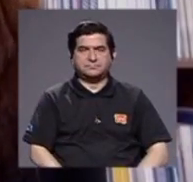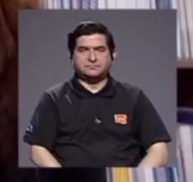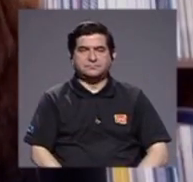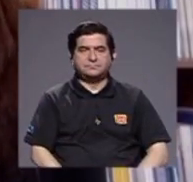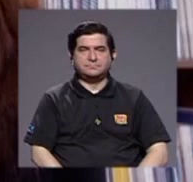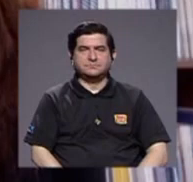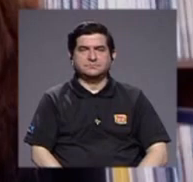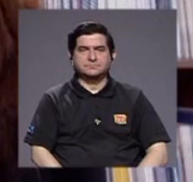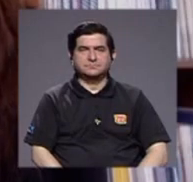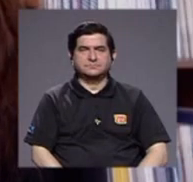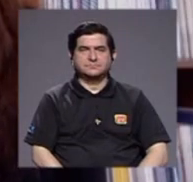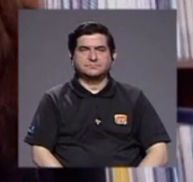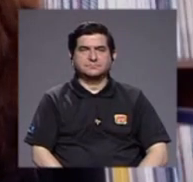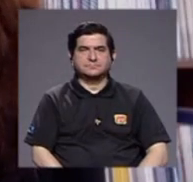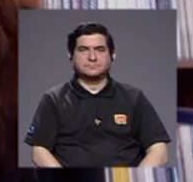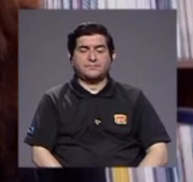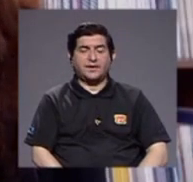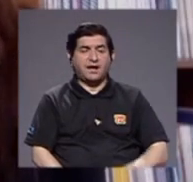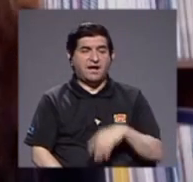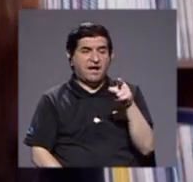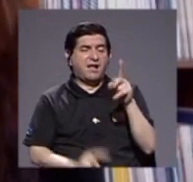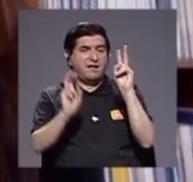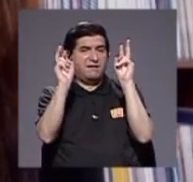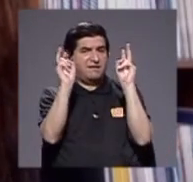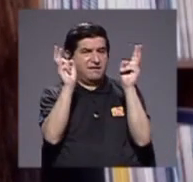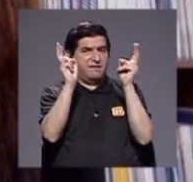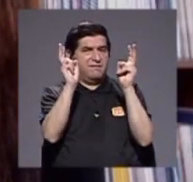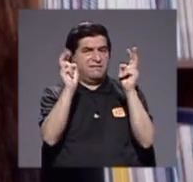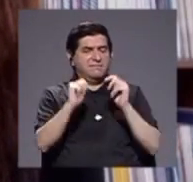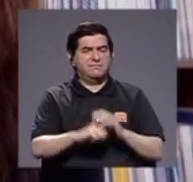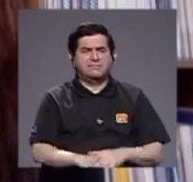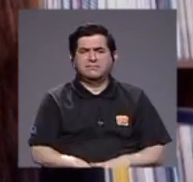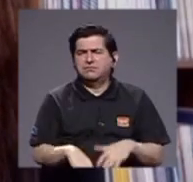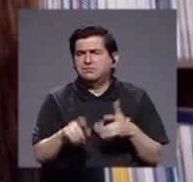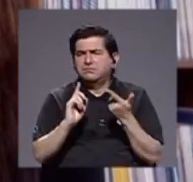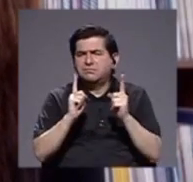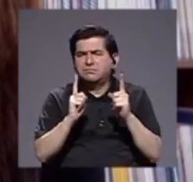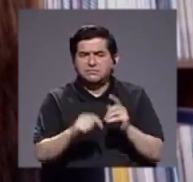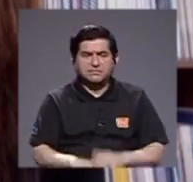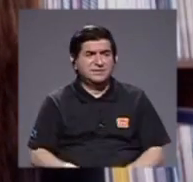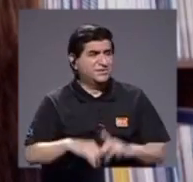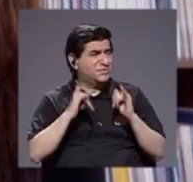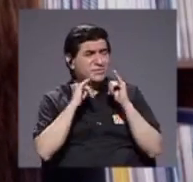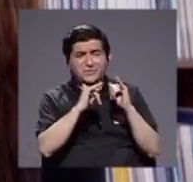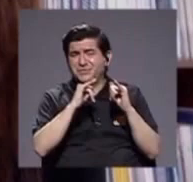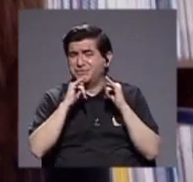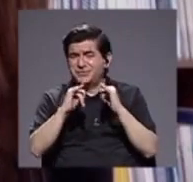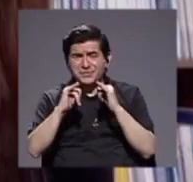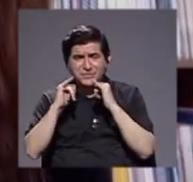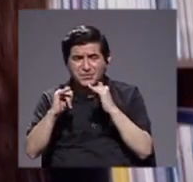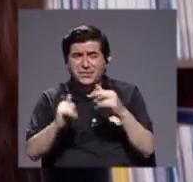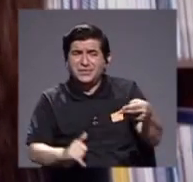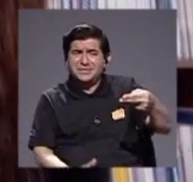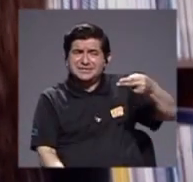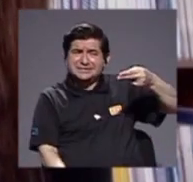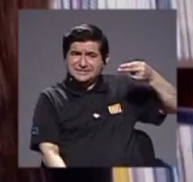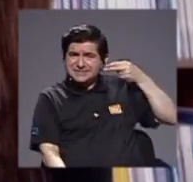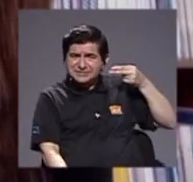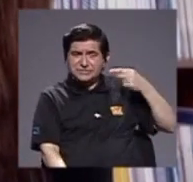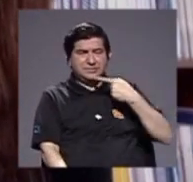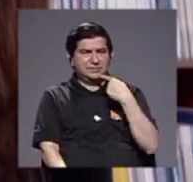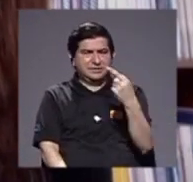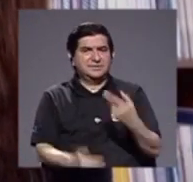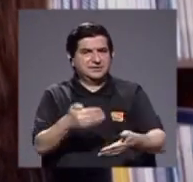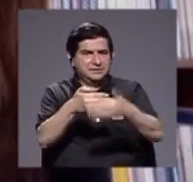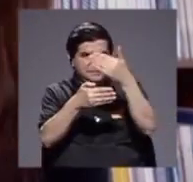Y entonces aquí hay un tema efectivamente donde las desigualdades históricas como bien